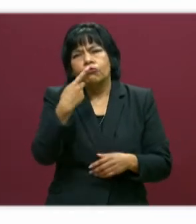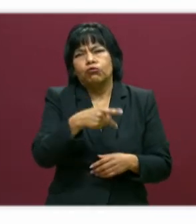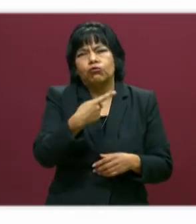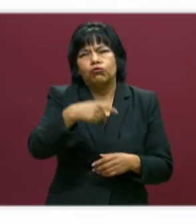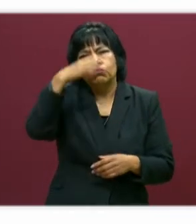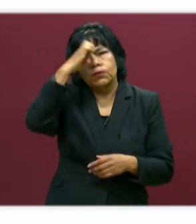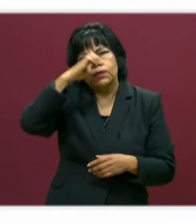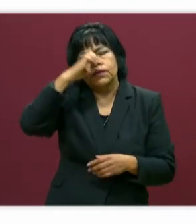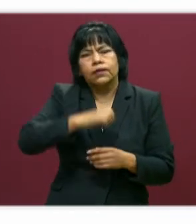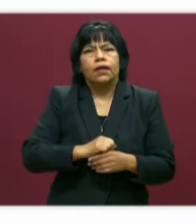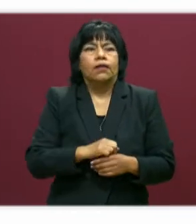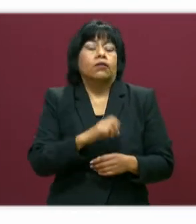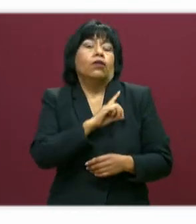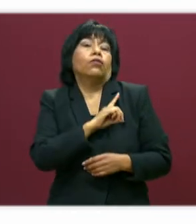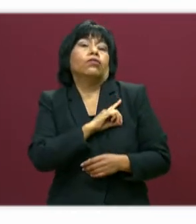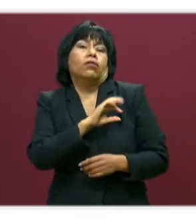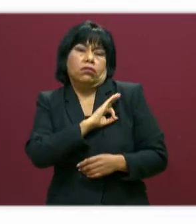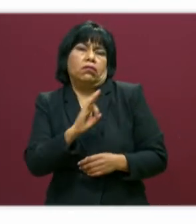como trabajo autónomo.